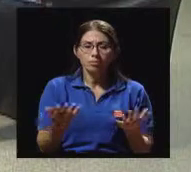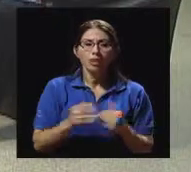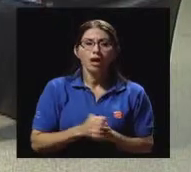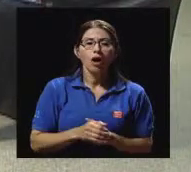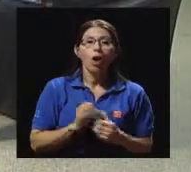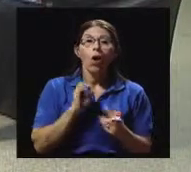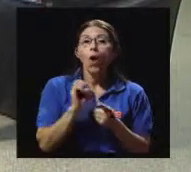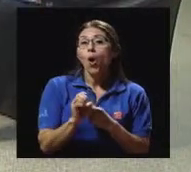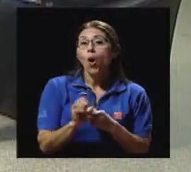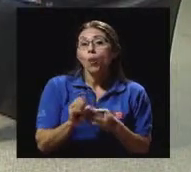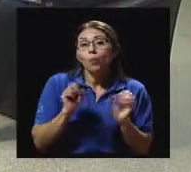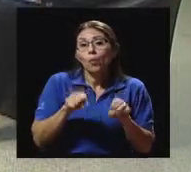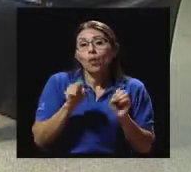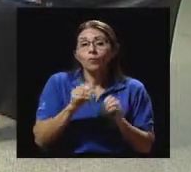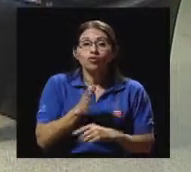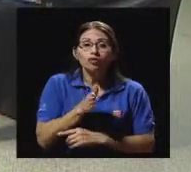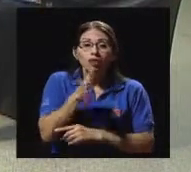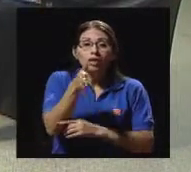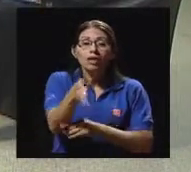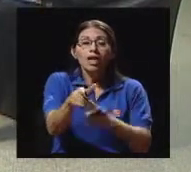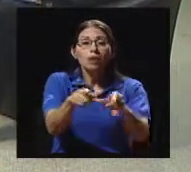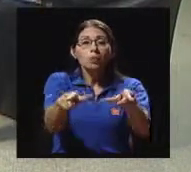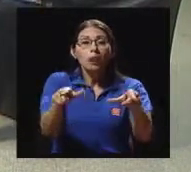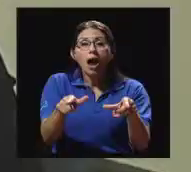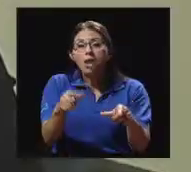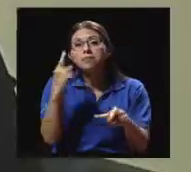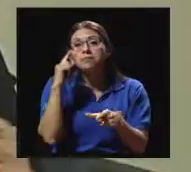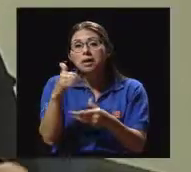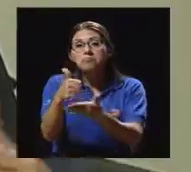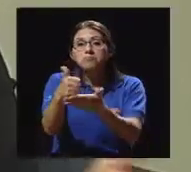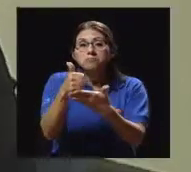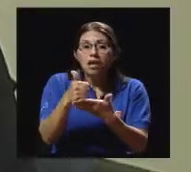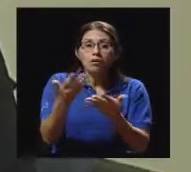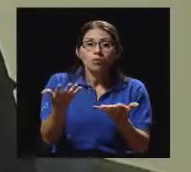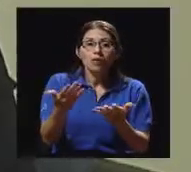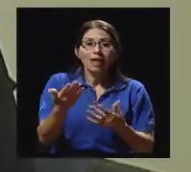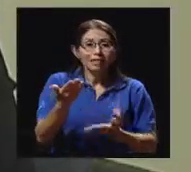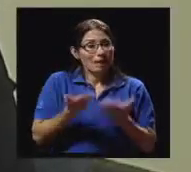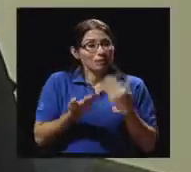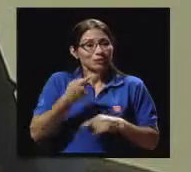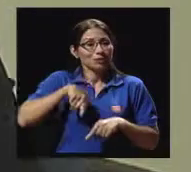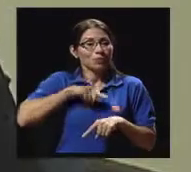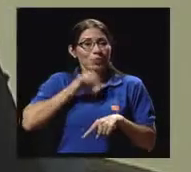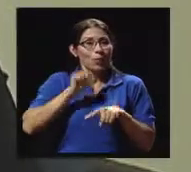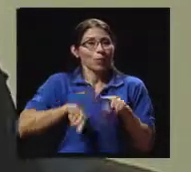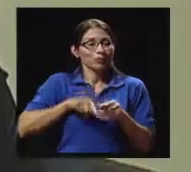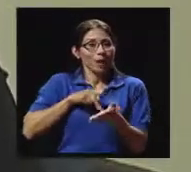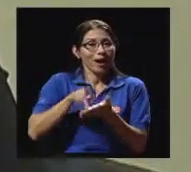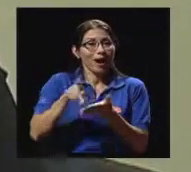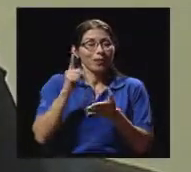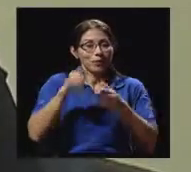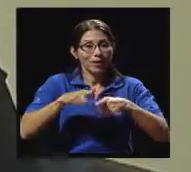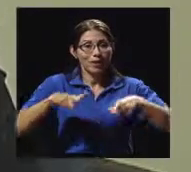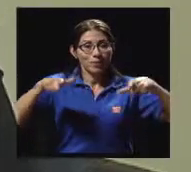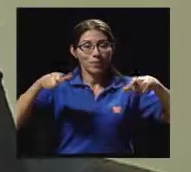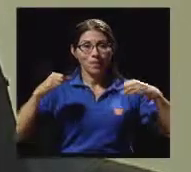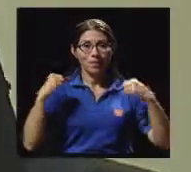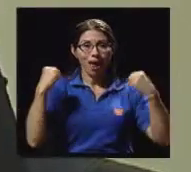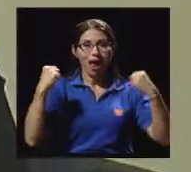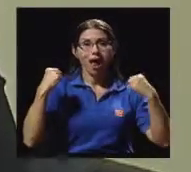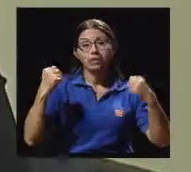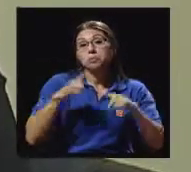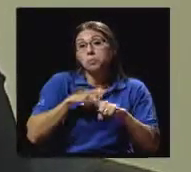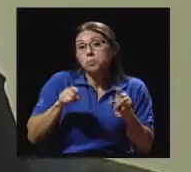O arrimarnos a centros de acondicionamiento y pedir ayuda. No podemos pagar un centro de acondicionamiento, pero nos pueden tal vez